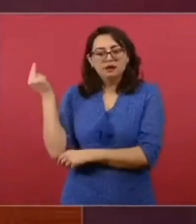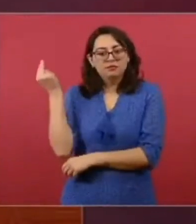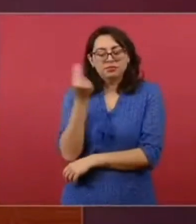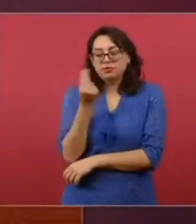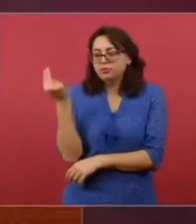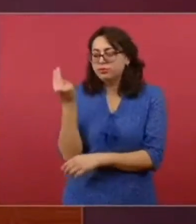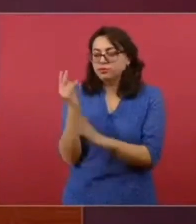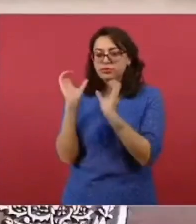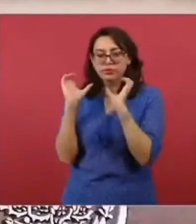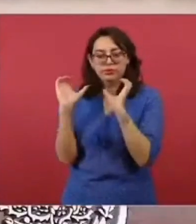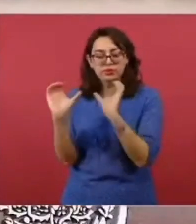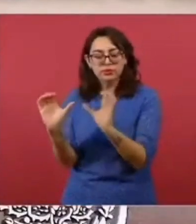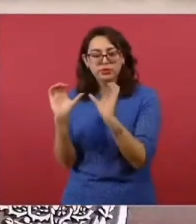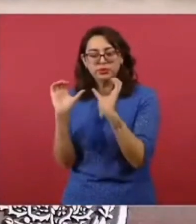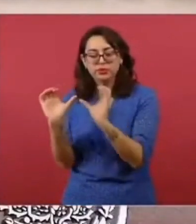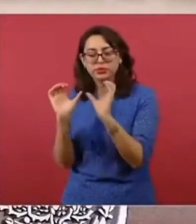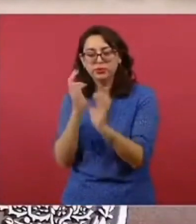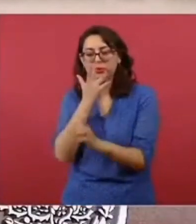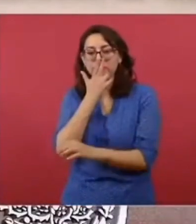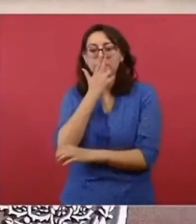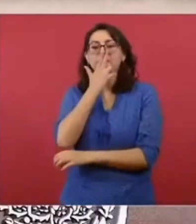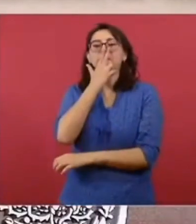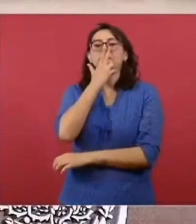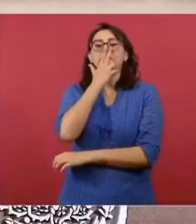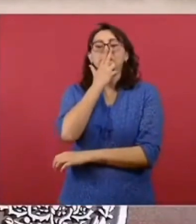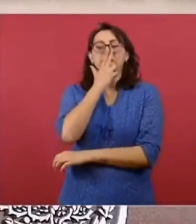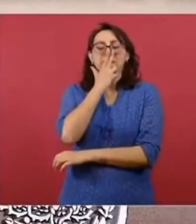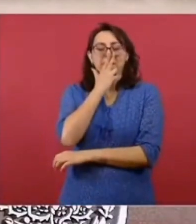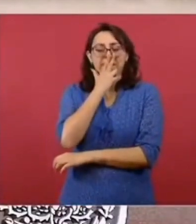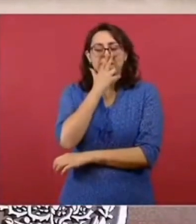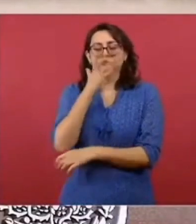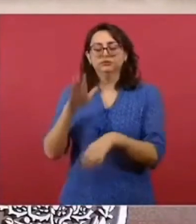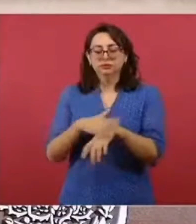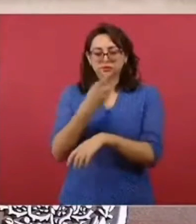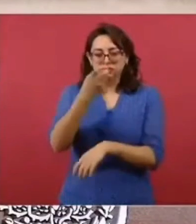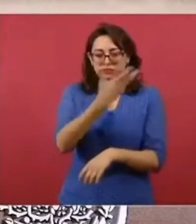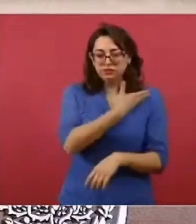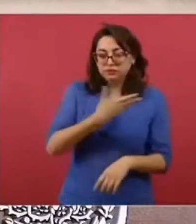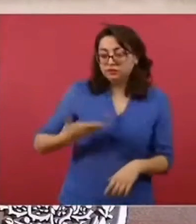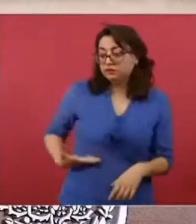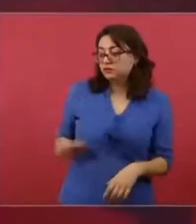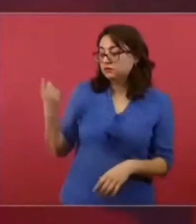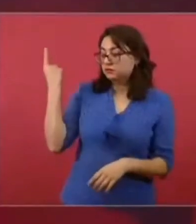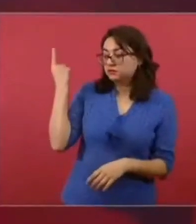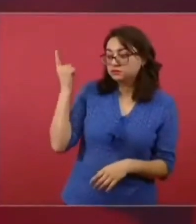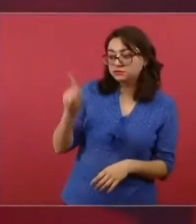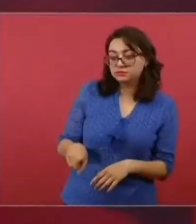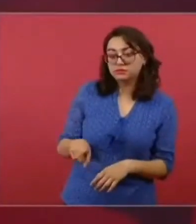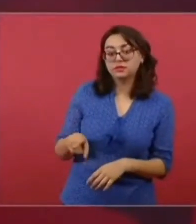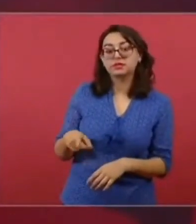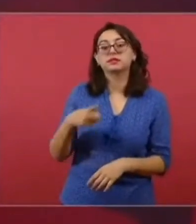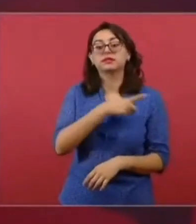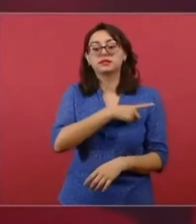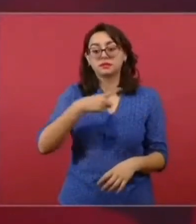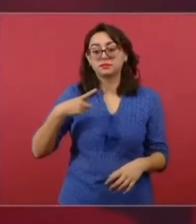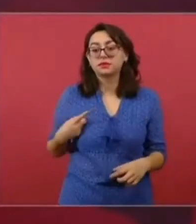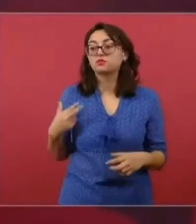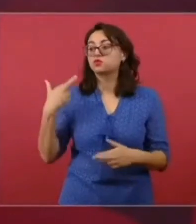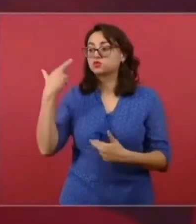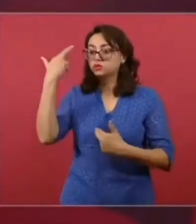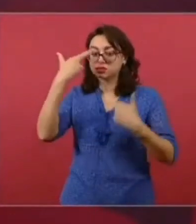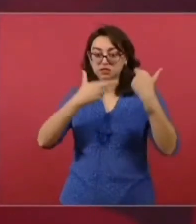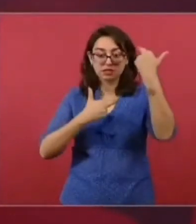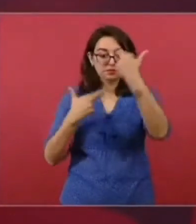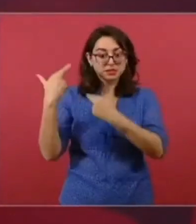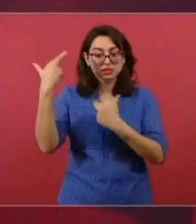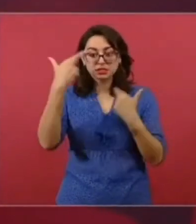este sentido, el planteamiento y instrucción del presidente es que nosotros hagamos una revisión directamente con